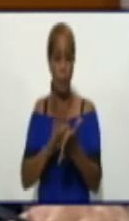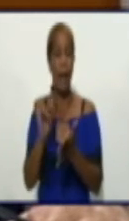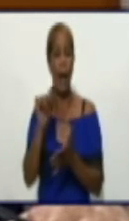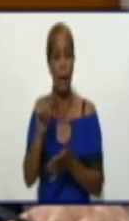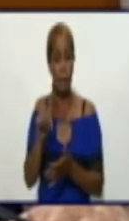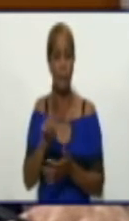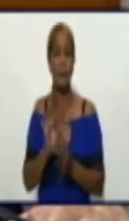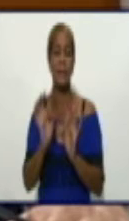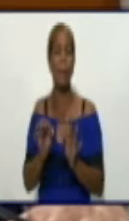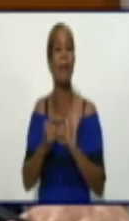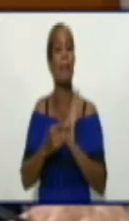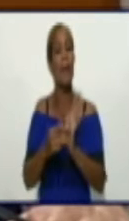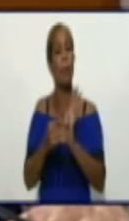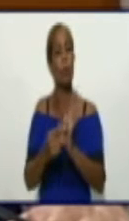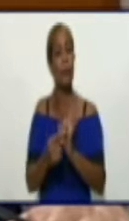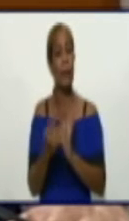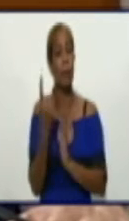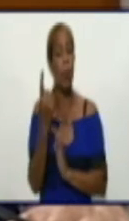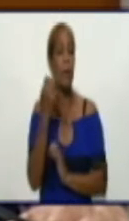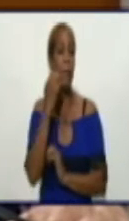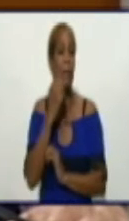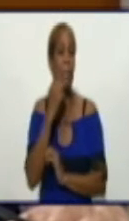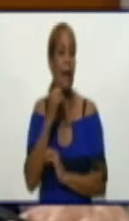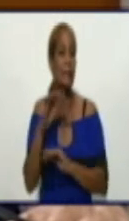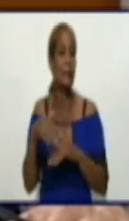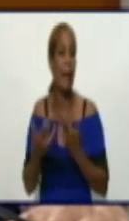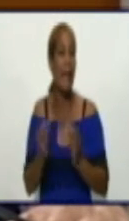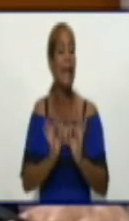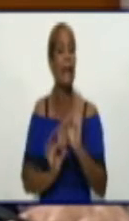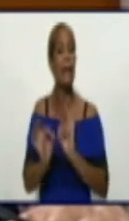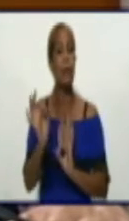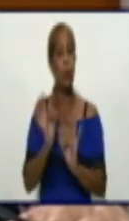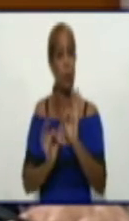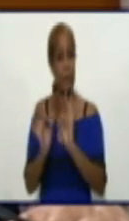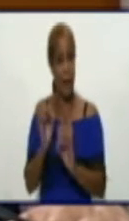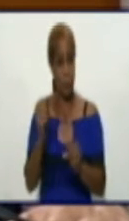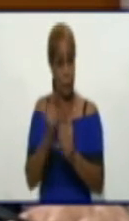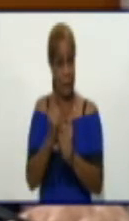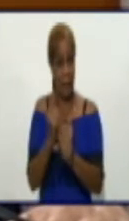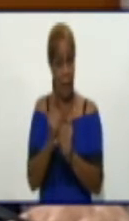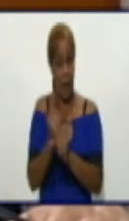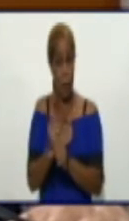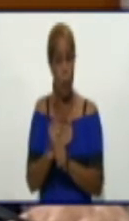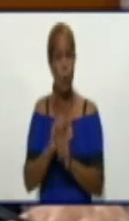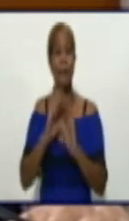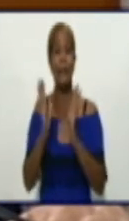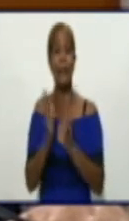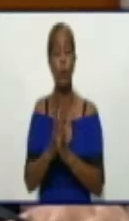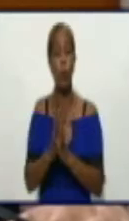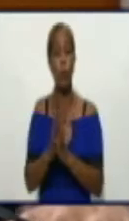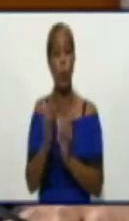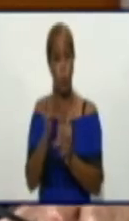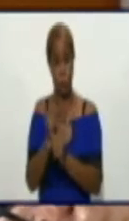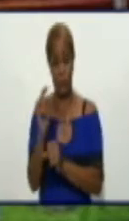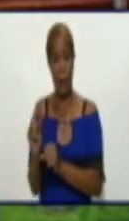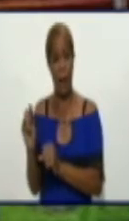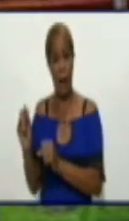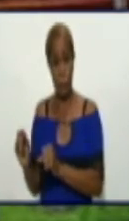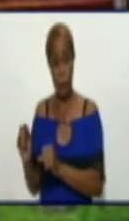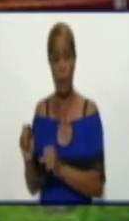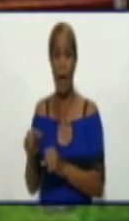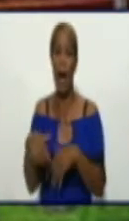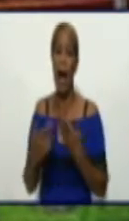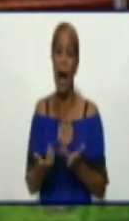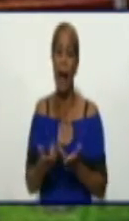jefe. Demostrando una vez más el respaldo de los trabajadores de la clase obrera a nuestra revolución cubana. Tú sabes, Aide,